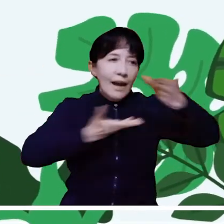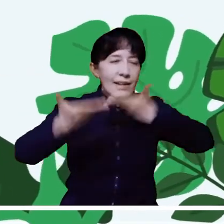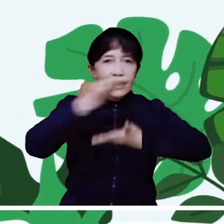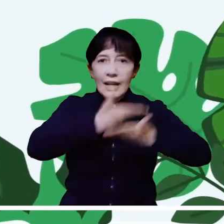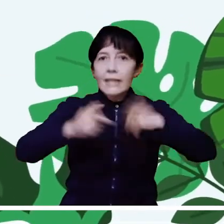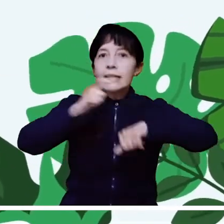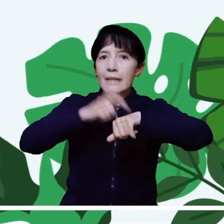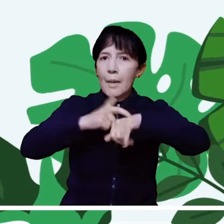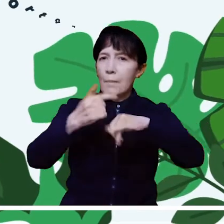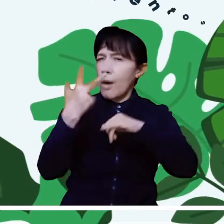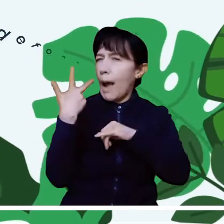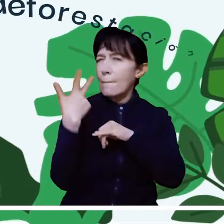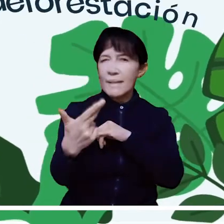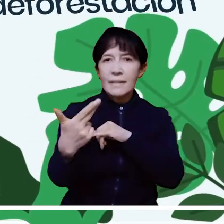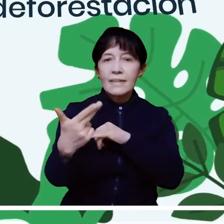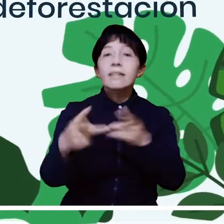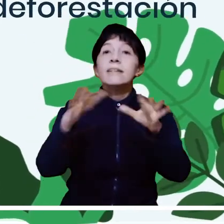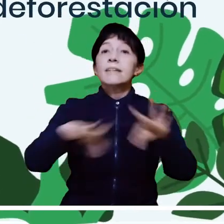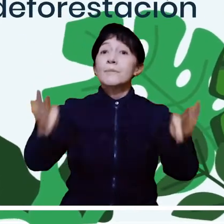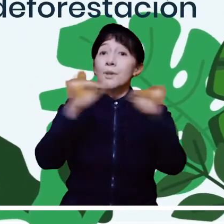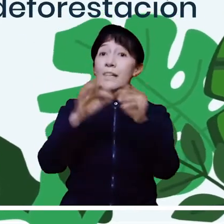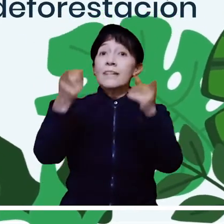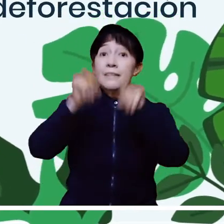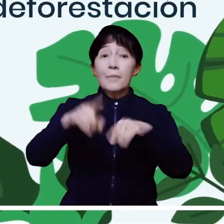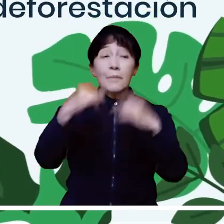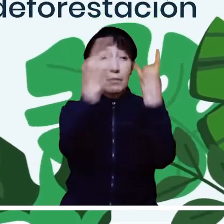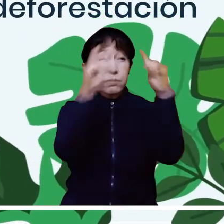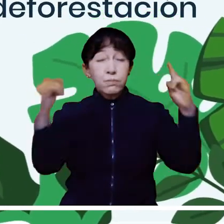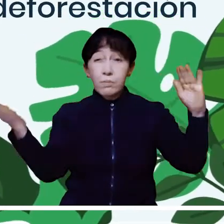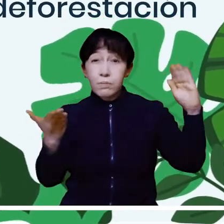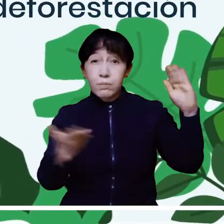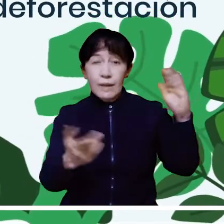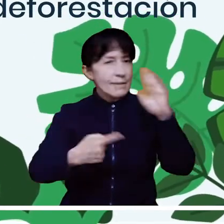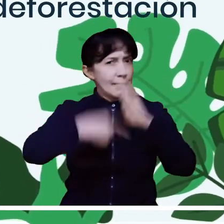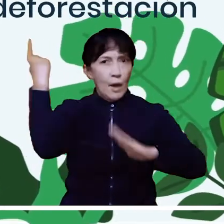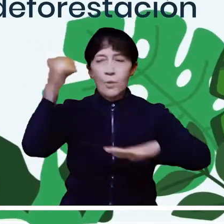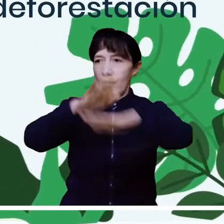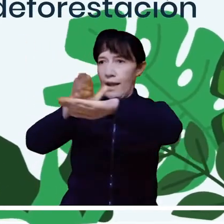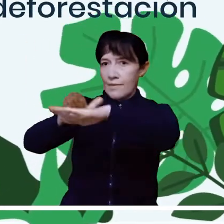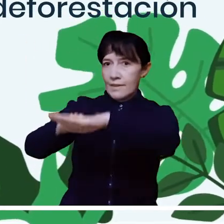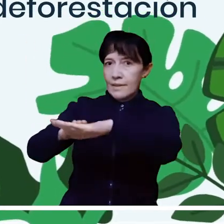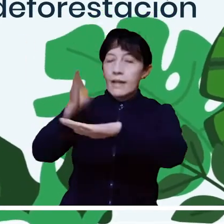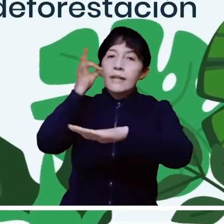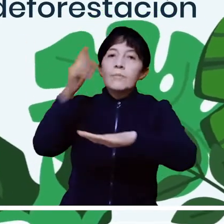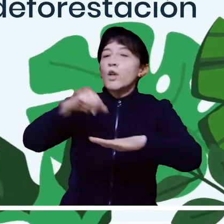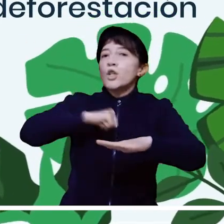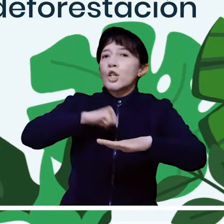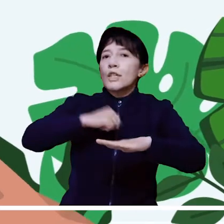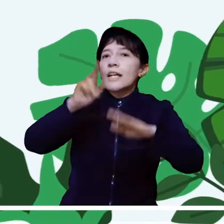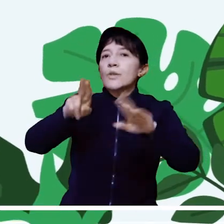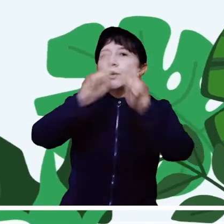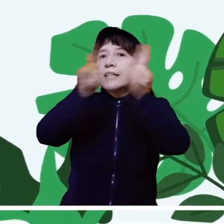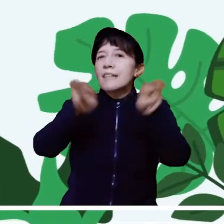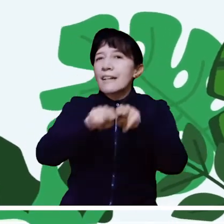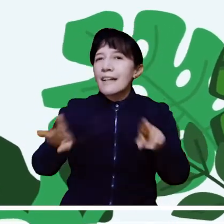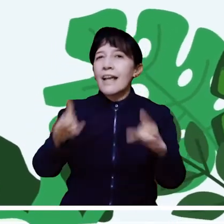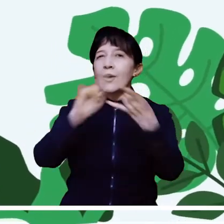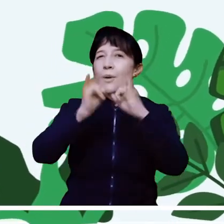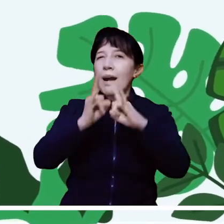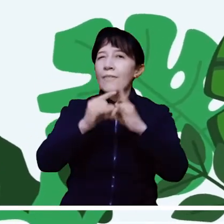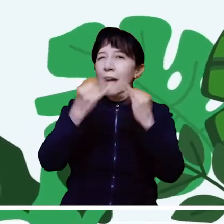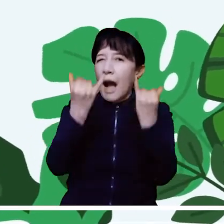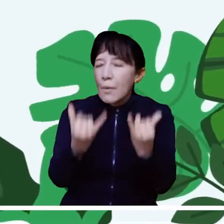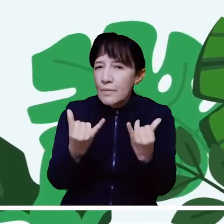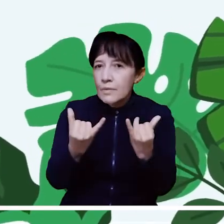y reportar eventos de deforestación, incluso si no tienen cobertura de red. Utilizar la app Deforestación